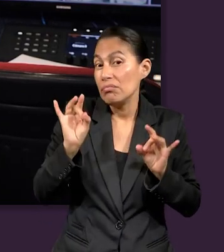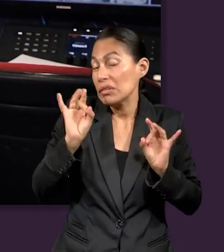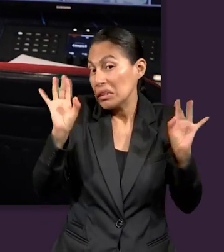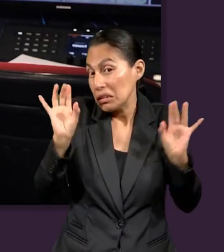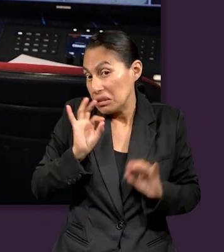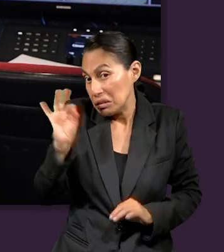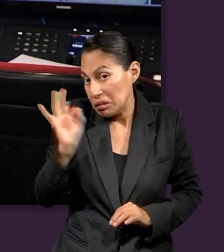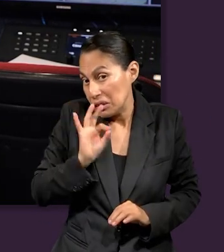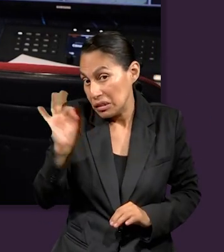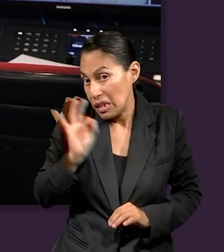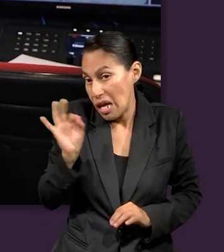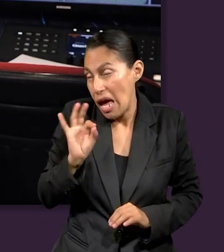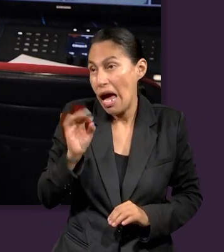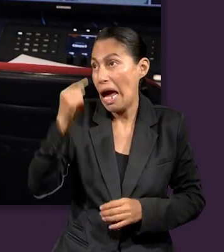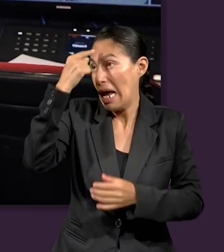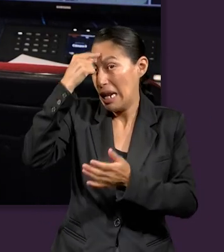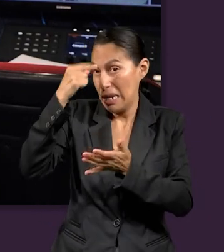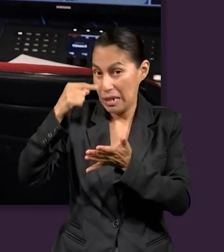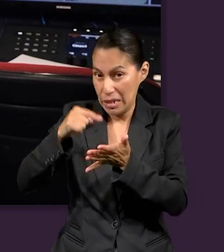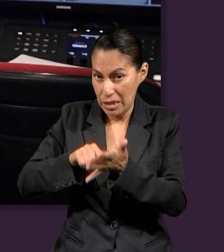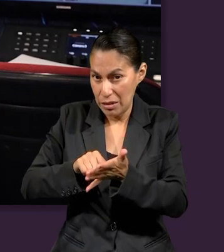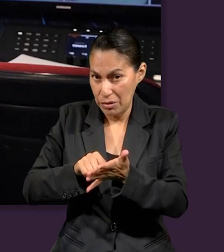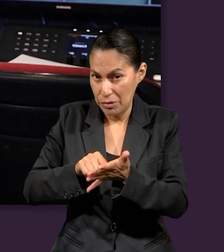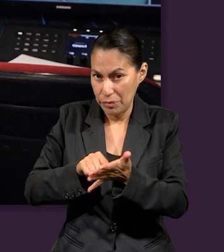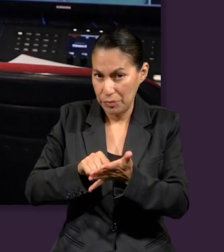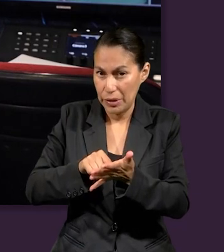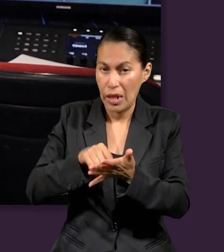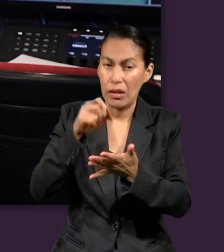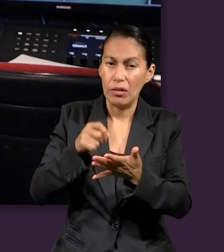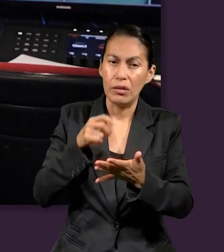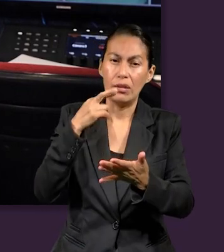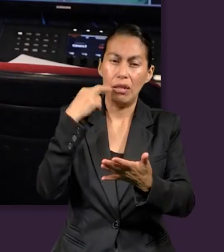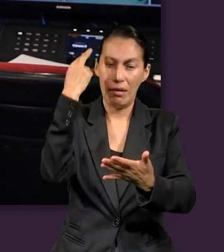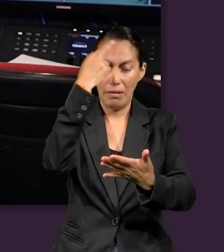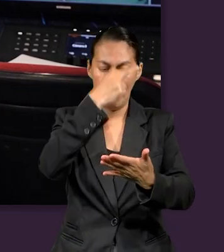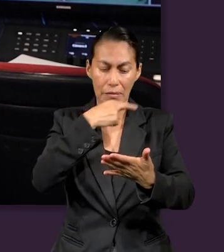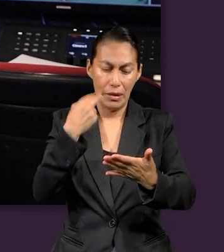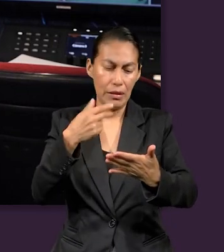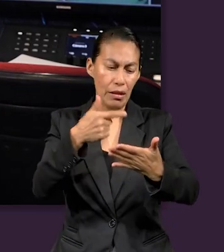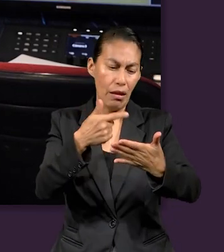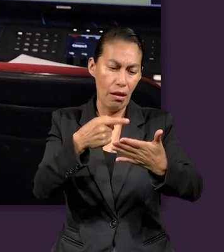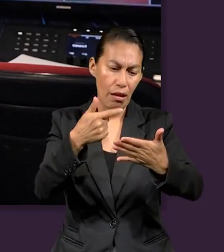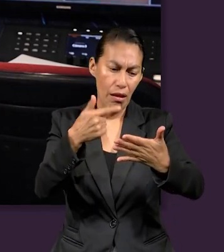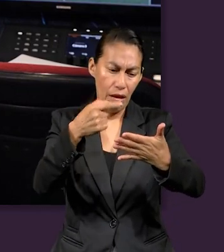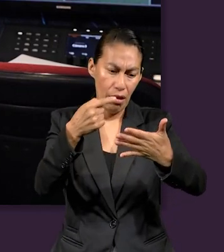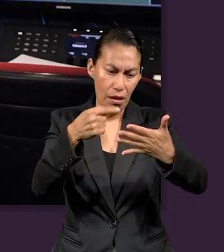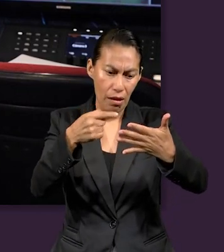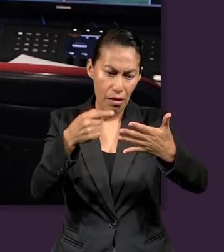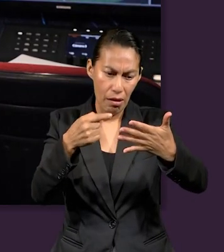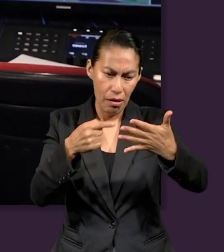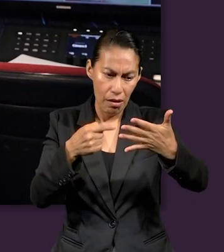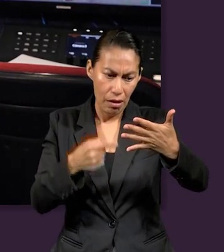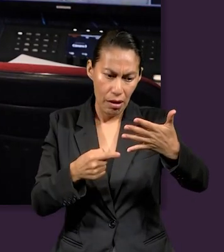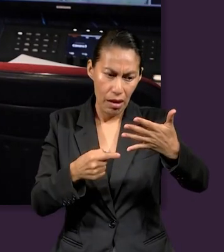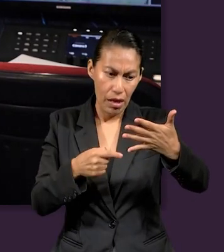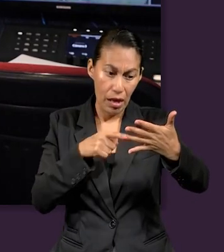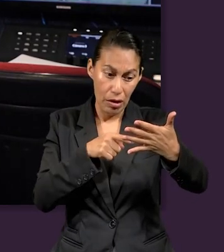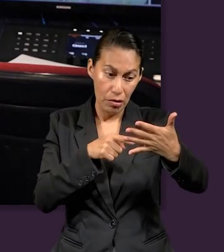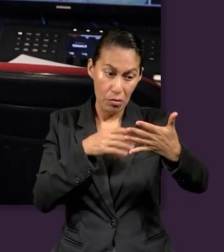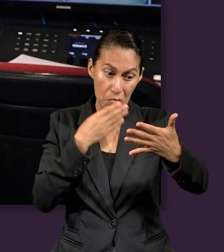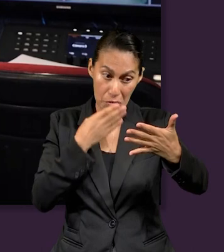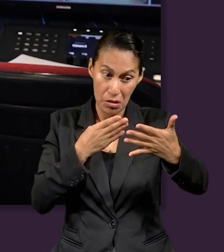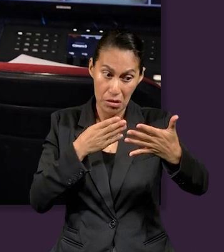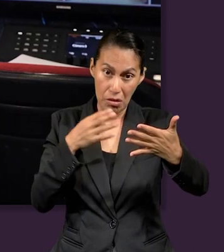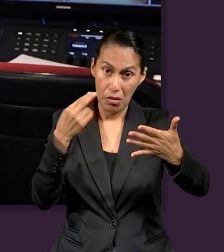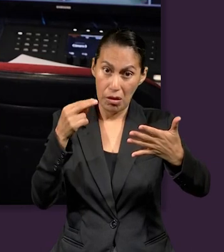creyeron en Jesús y en el Evangelio, de modo que se revisa para ver si son dignos de que su nombre esté escrito